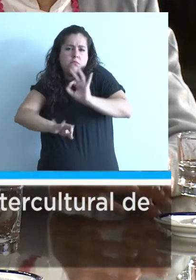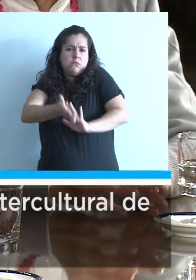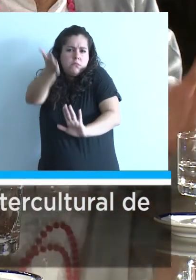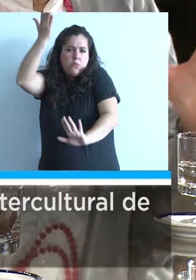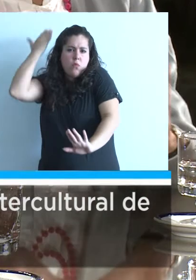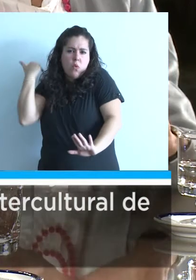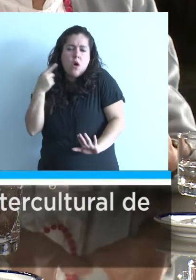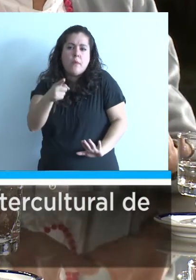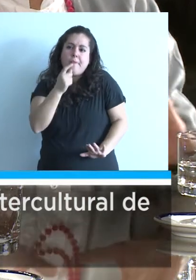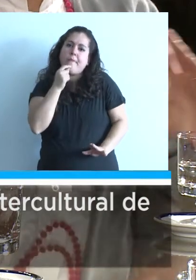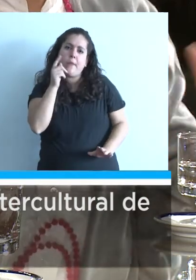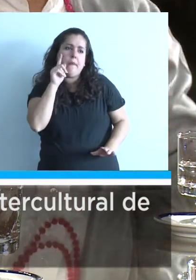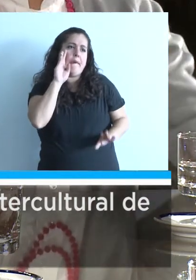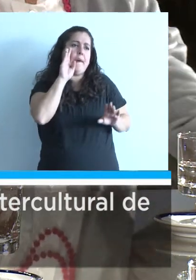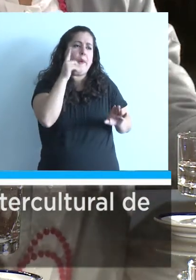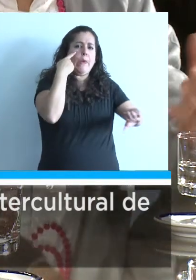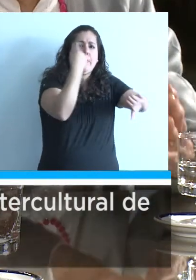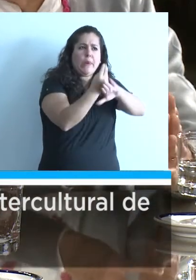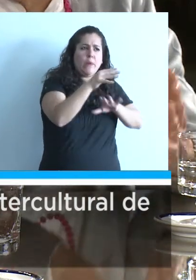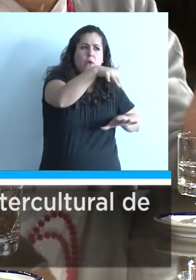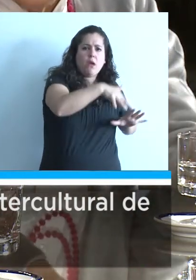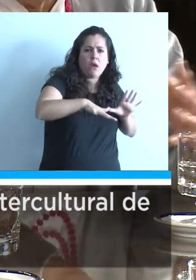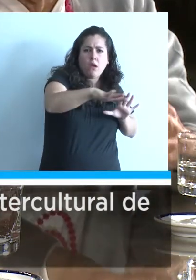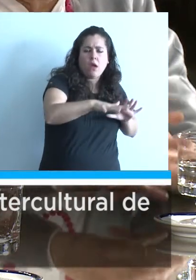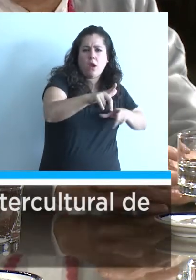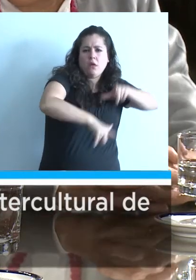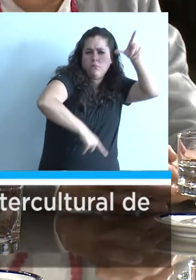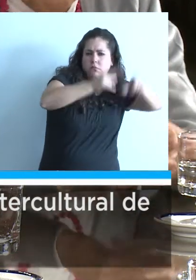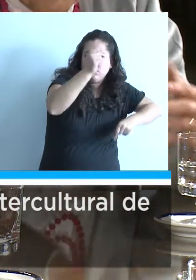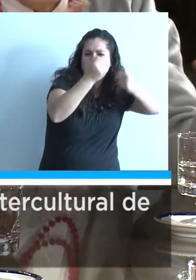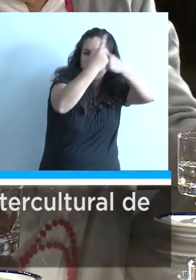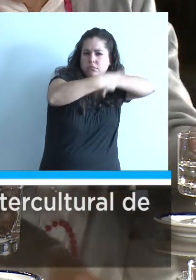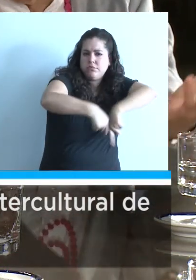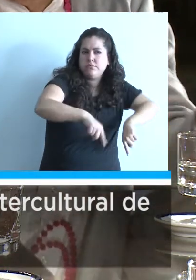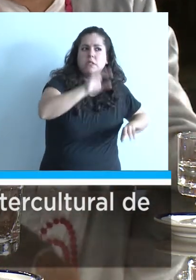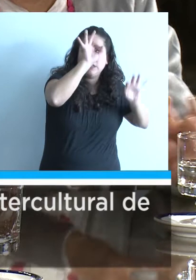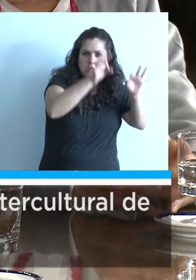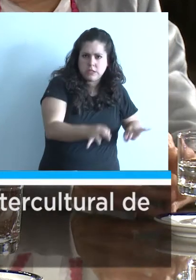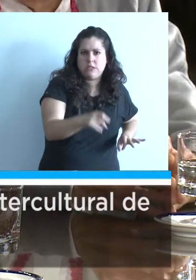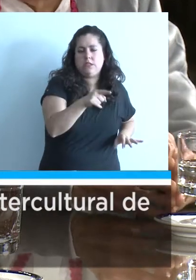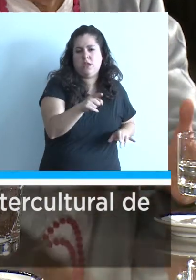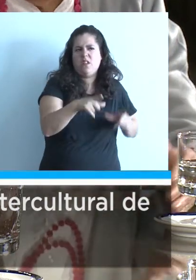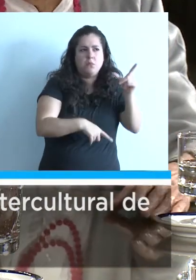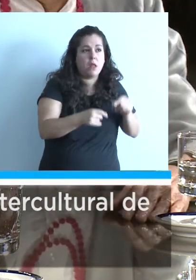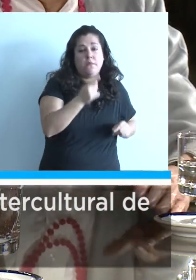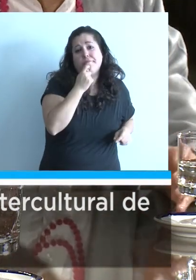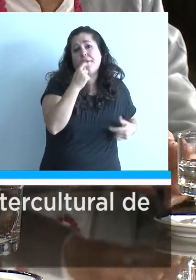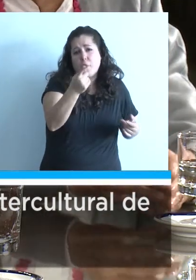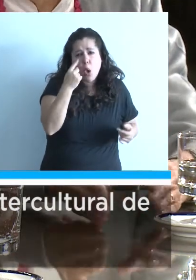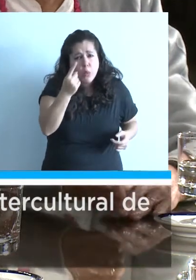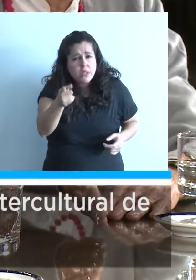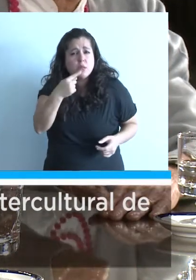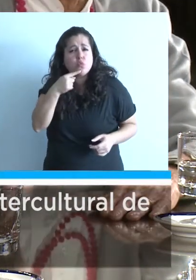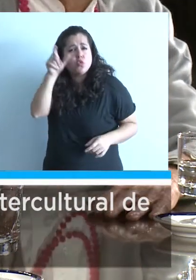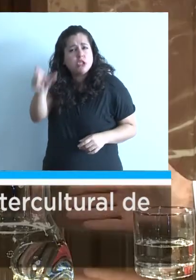viviendo en la reserva más importante de biogenética, etc. Y, bueno, ¿viste lo que